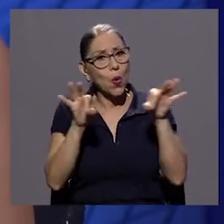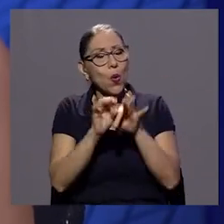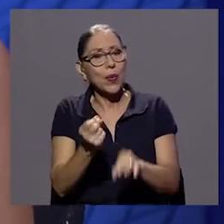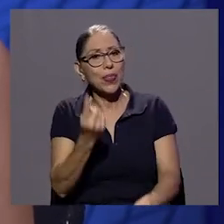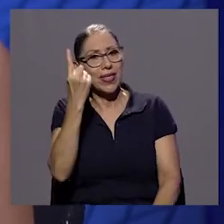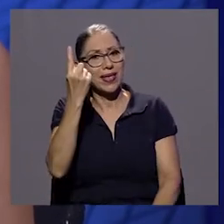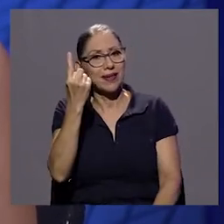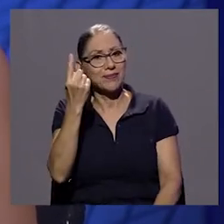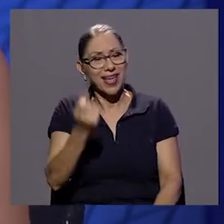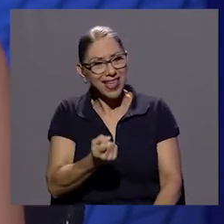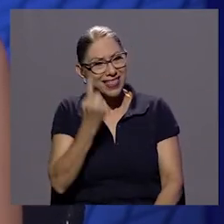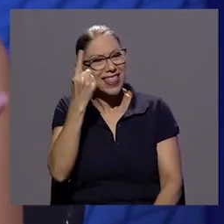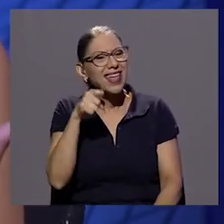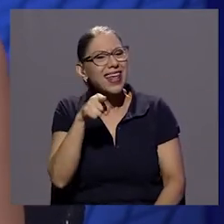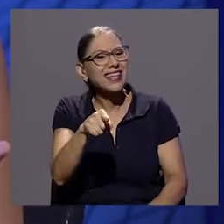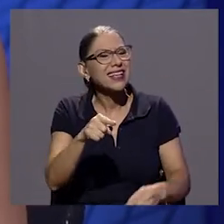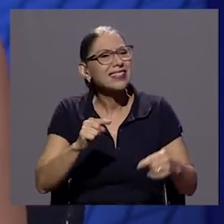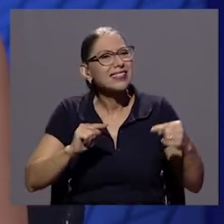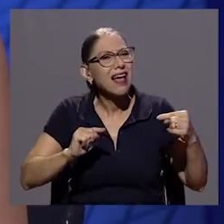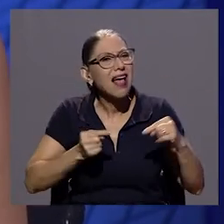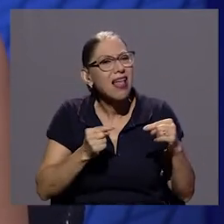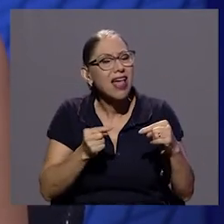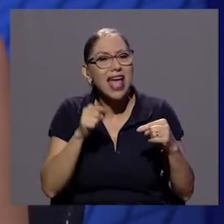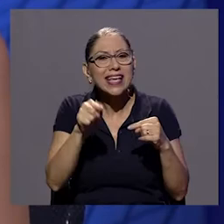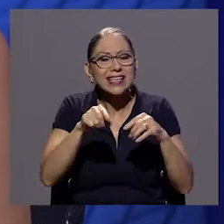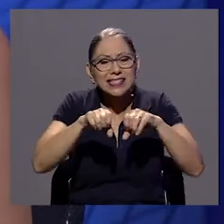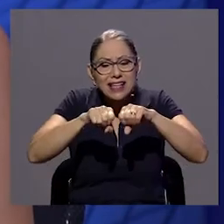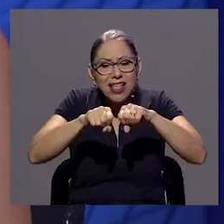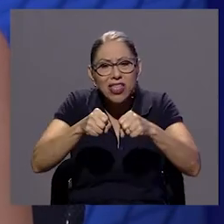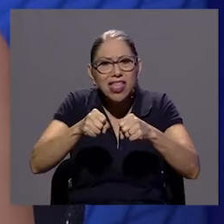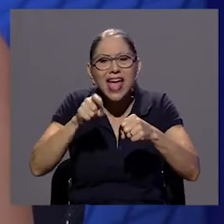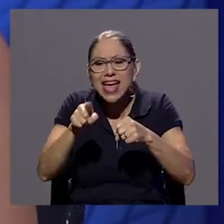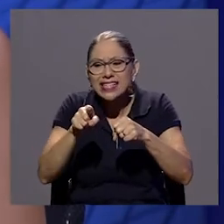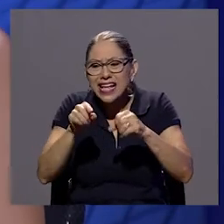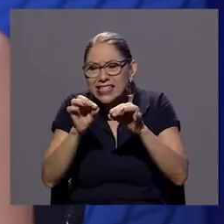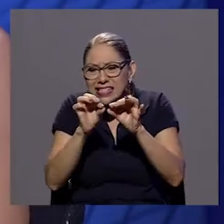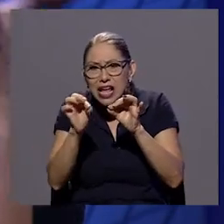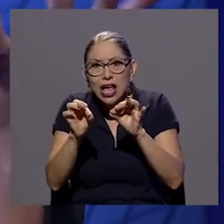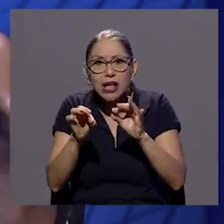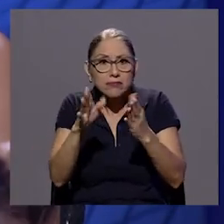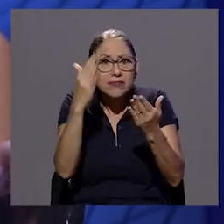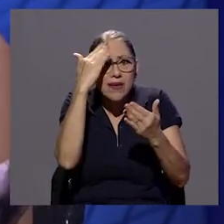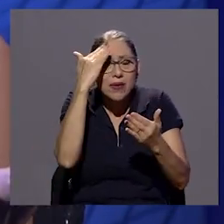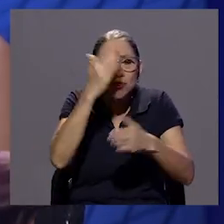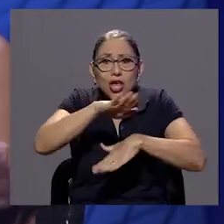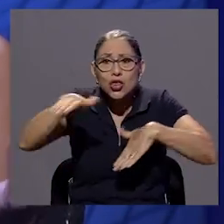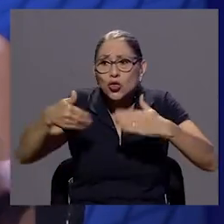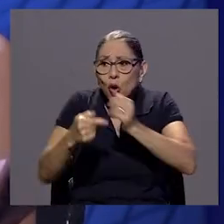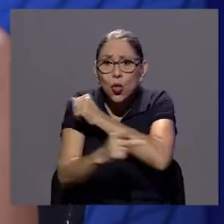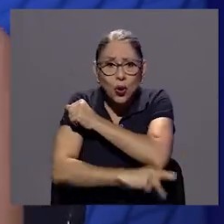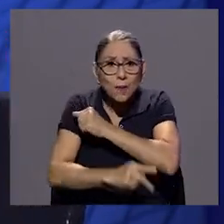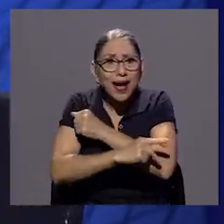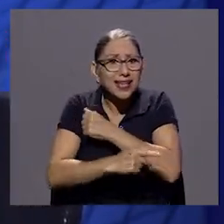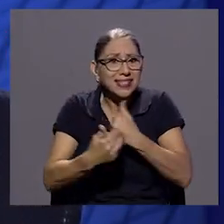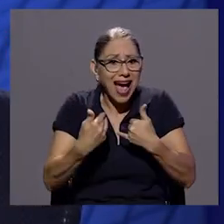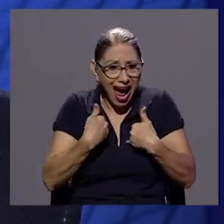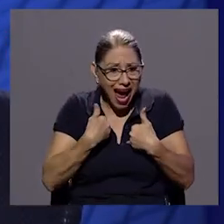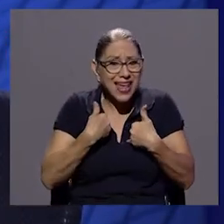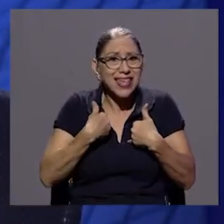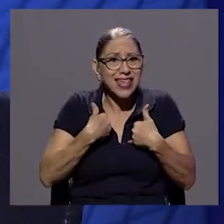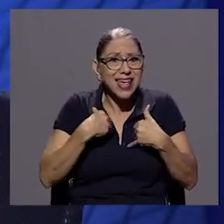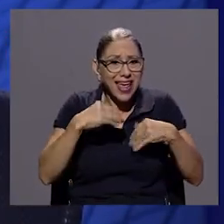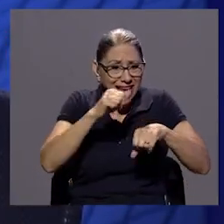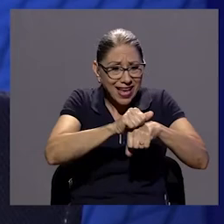entender y entender esas fisuras y entender porque hay finalmente esferas por todo el territorio mientras que normalmente ¿verdad?